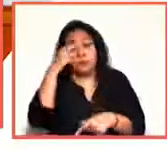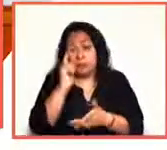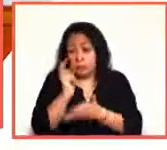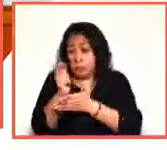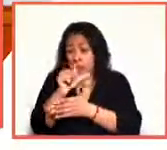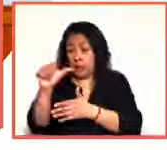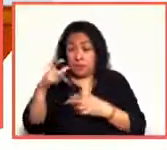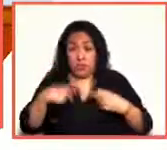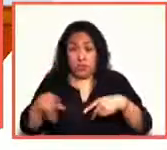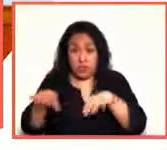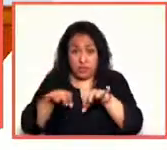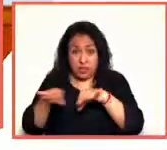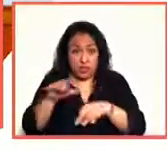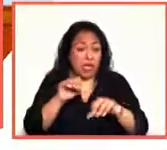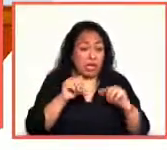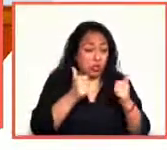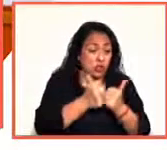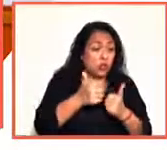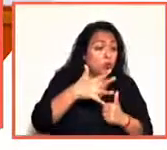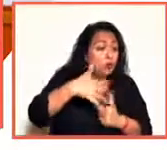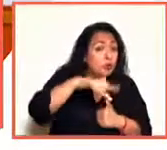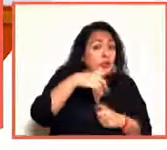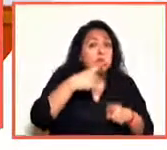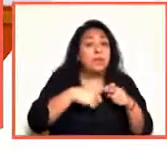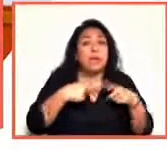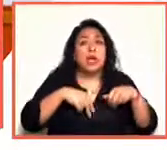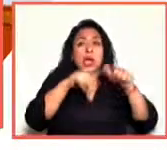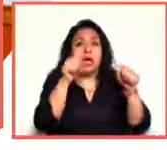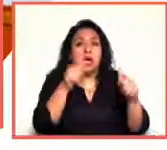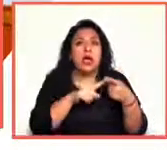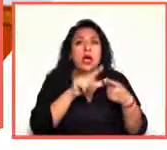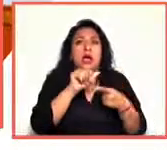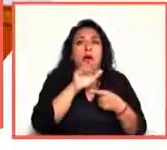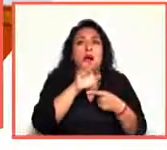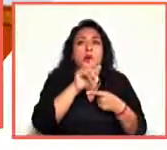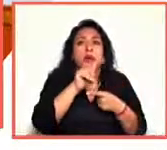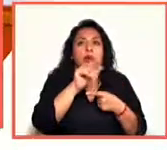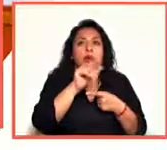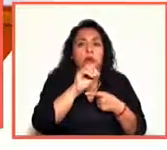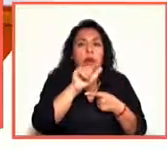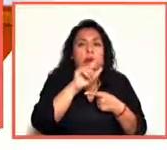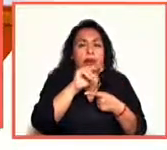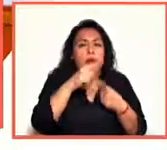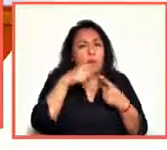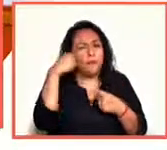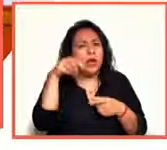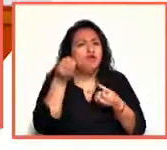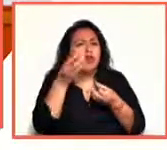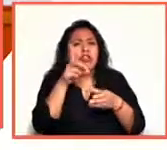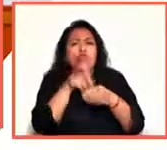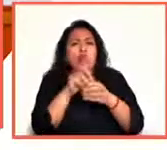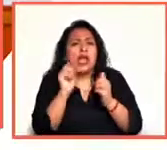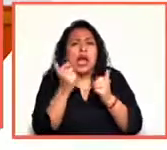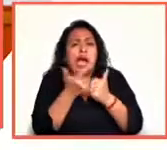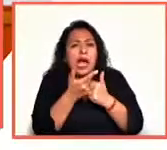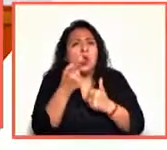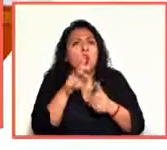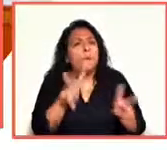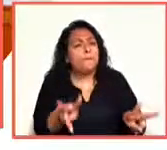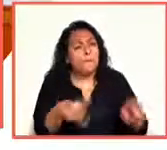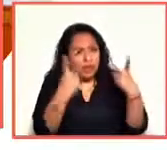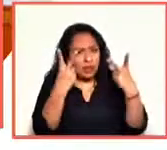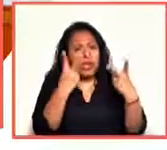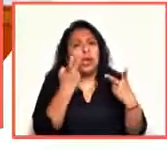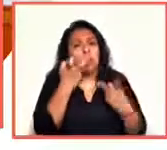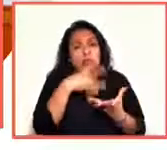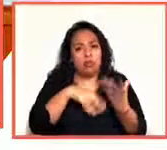trabajadores, la asociación está buscando artistas como Alberto Arango Reyes para que donen obra que pueda ser vendida y cubrir así